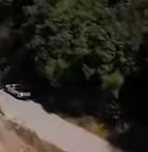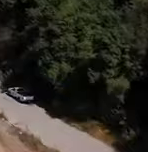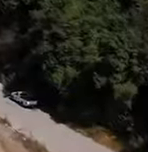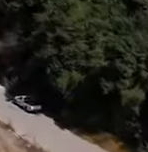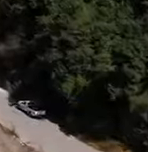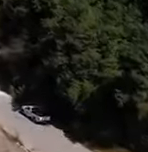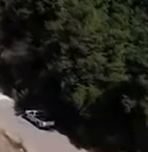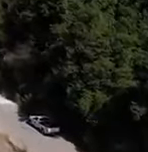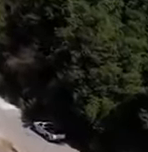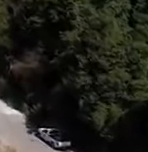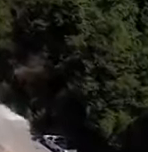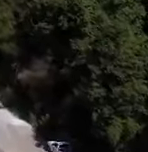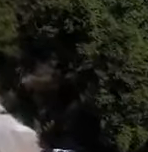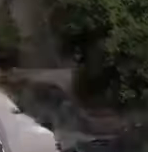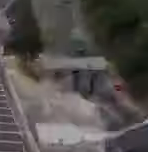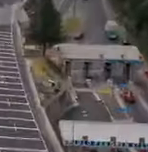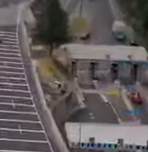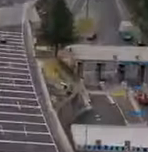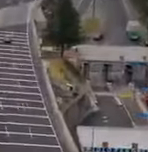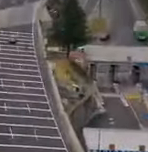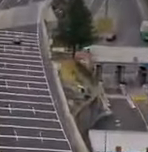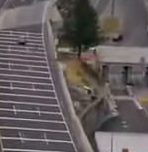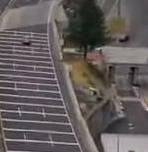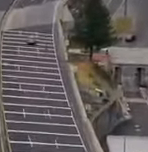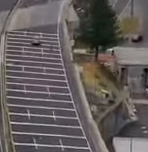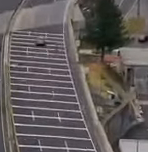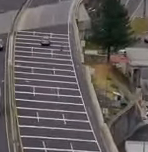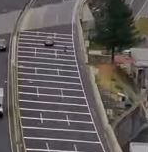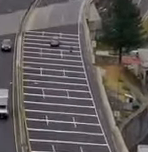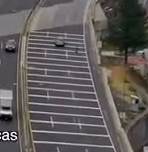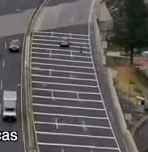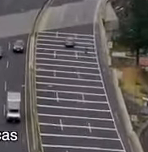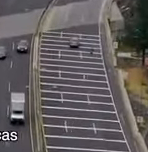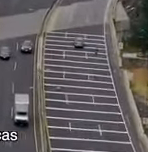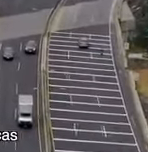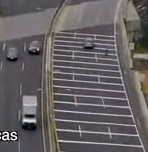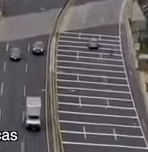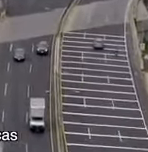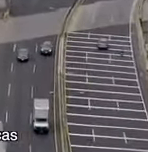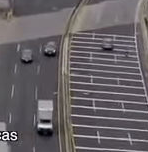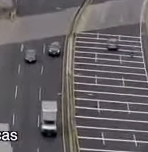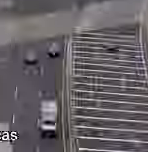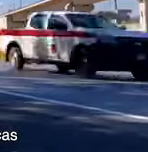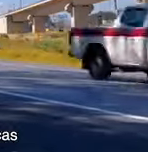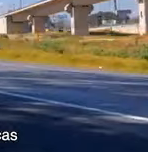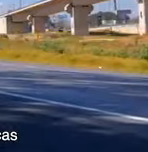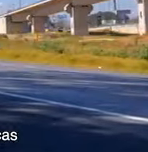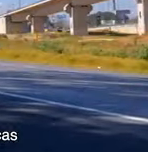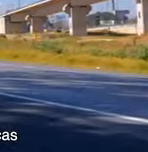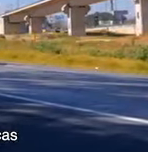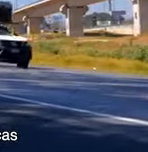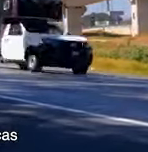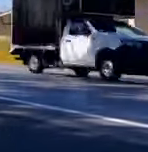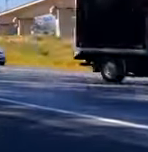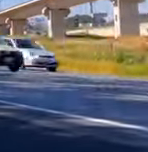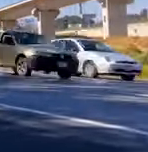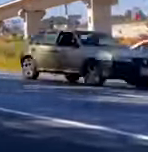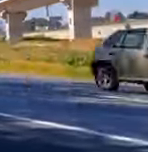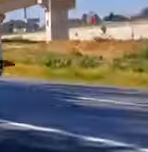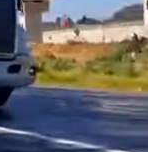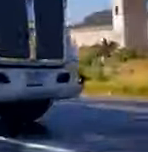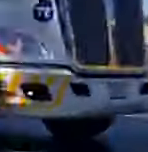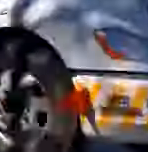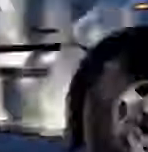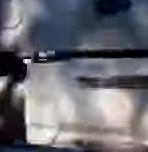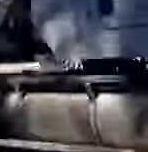de preesfuerzo ya colocados. Viaducto Mixto 1. Se han colocado las primeras dos de las seis traves metálicas de este